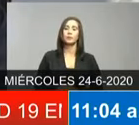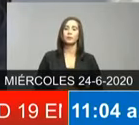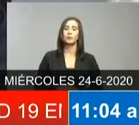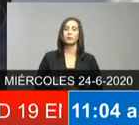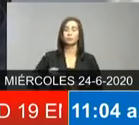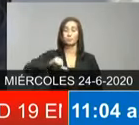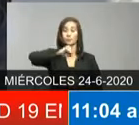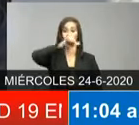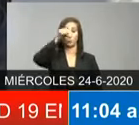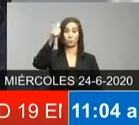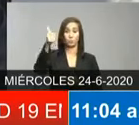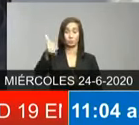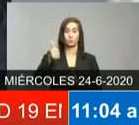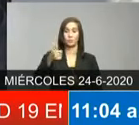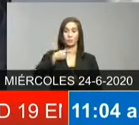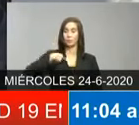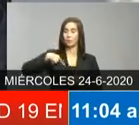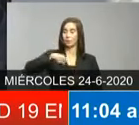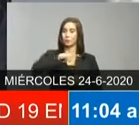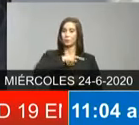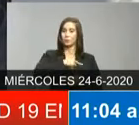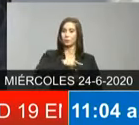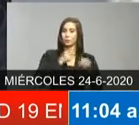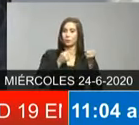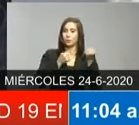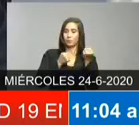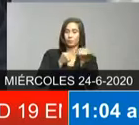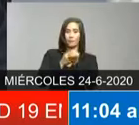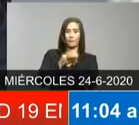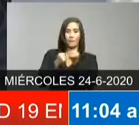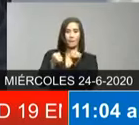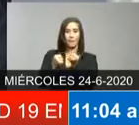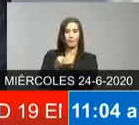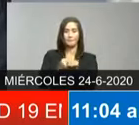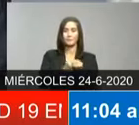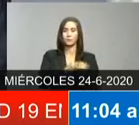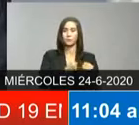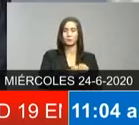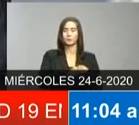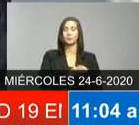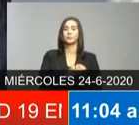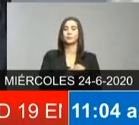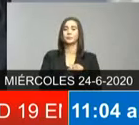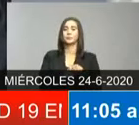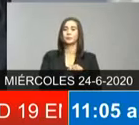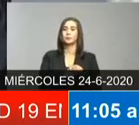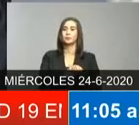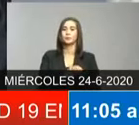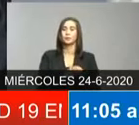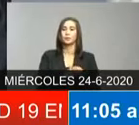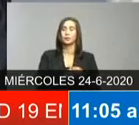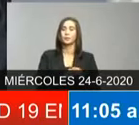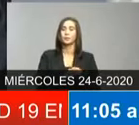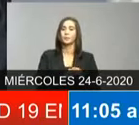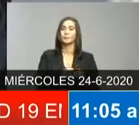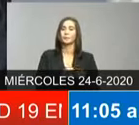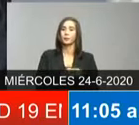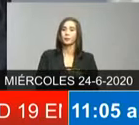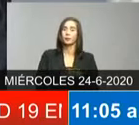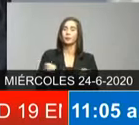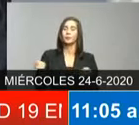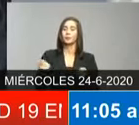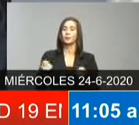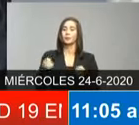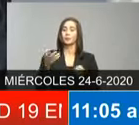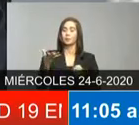colaboradores del proceso desde el punto de vista sanitario de participación estimulación